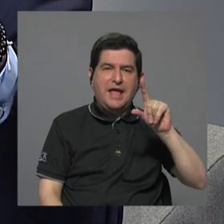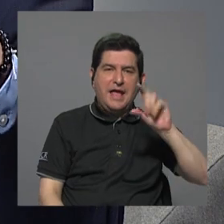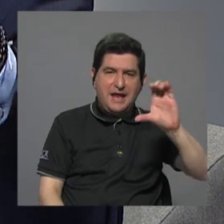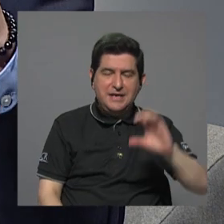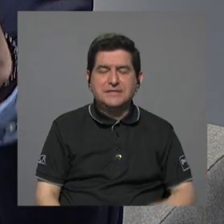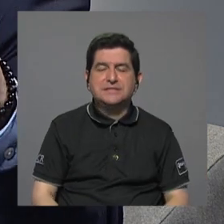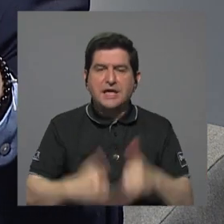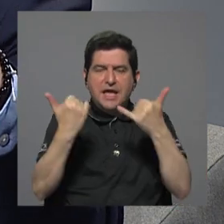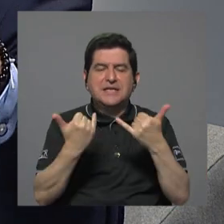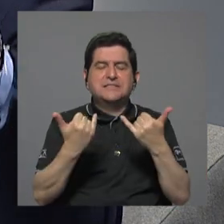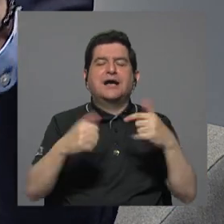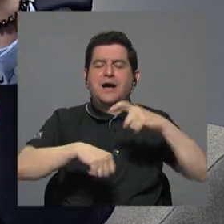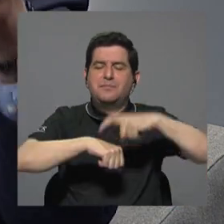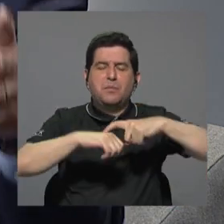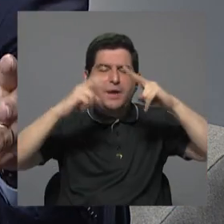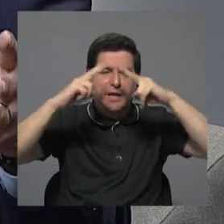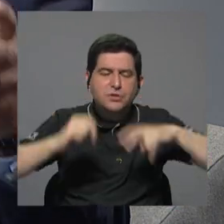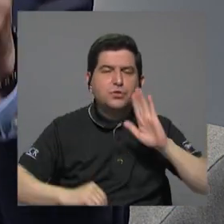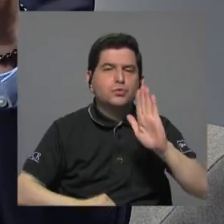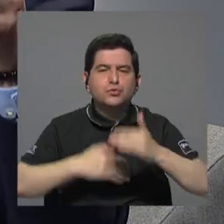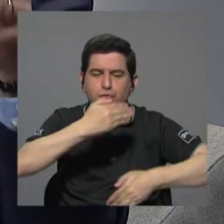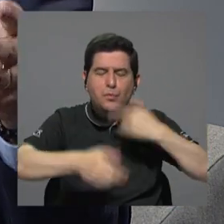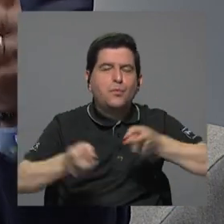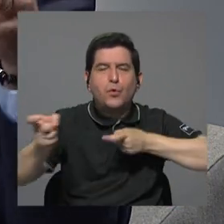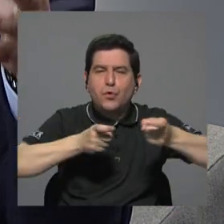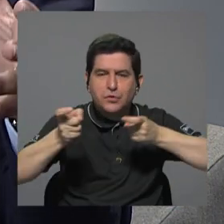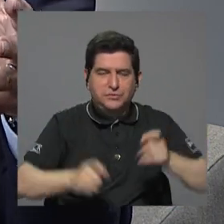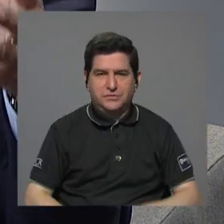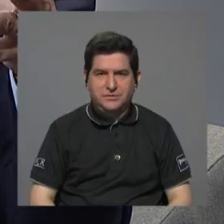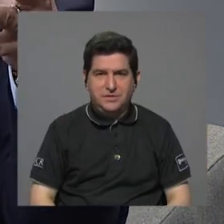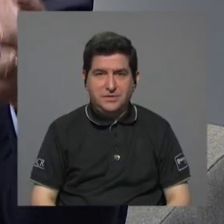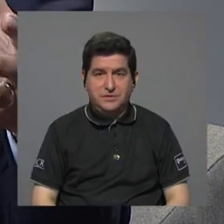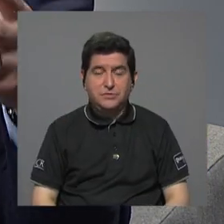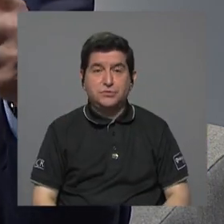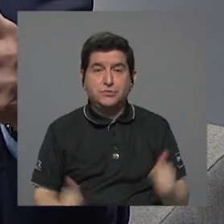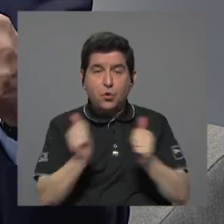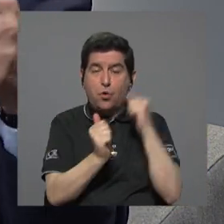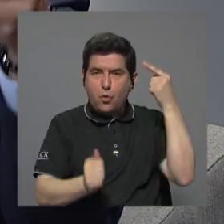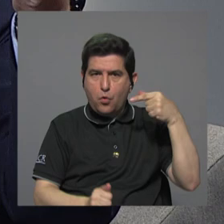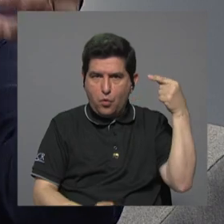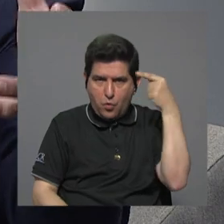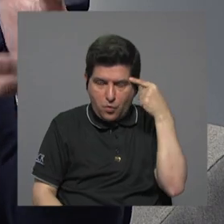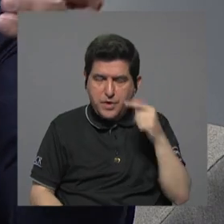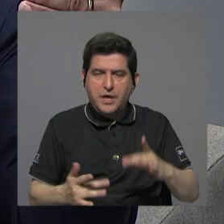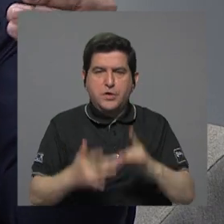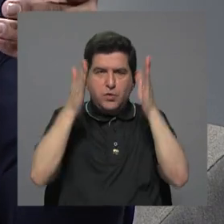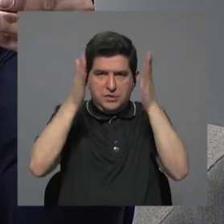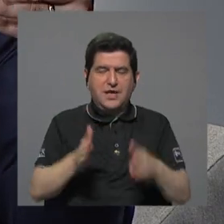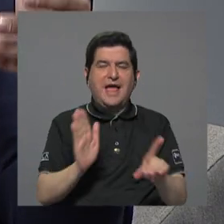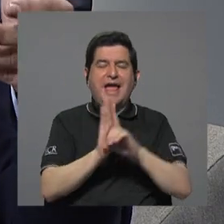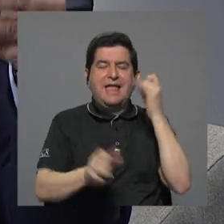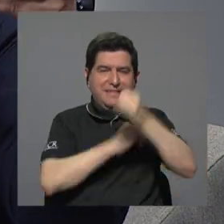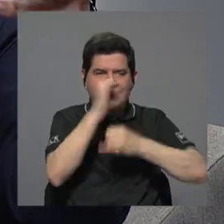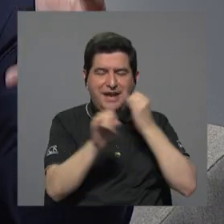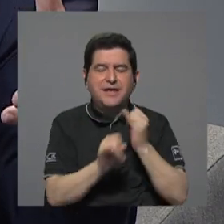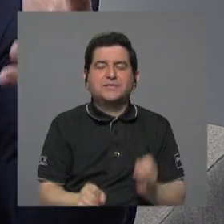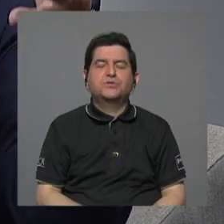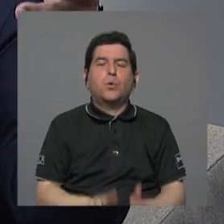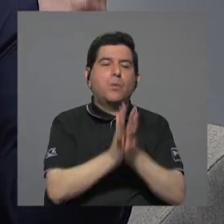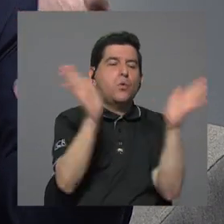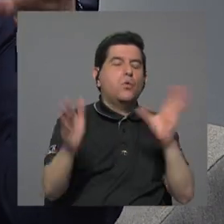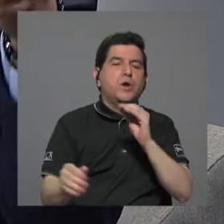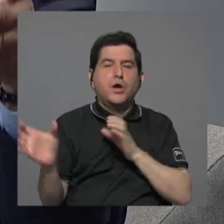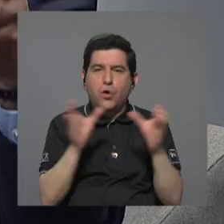la hora de revisar su administración llegó la hora de poder con un gobierno con gente experta en derecho internacional público y comercial